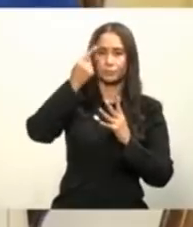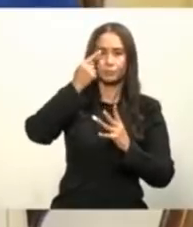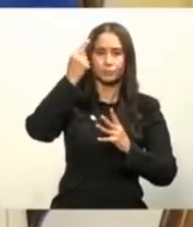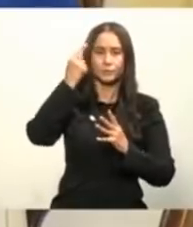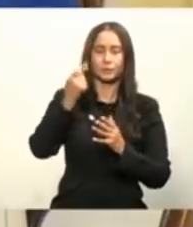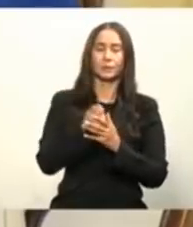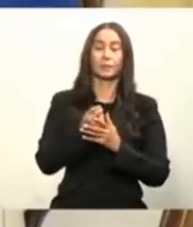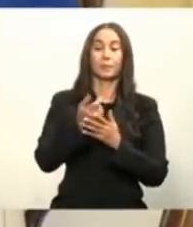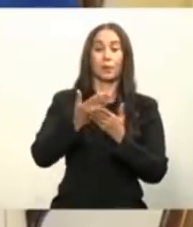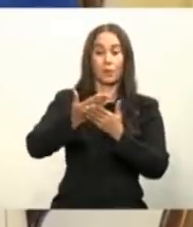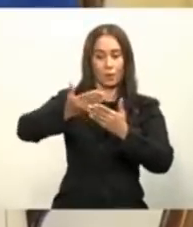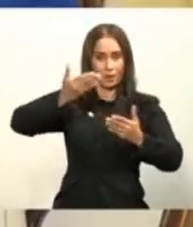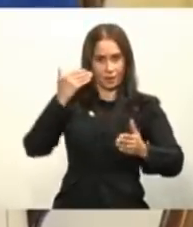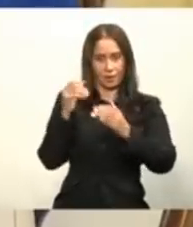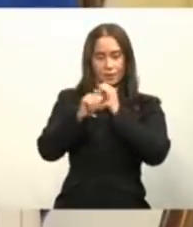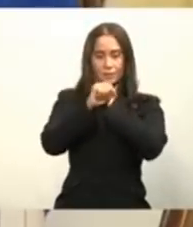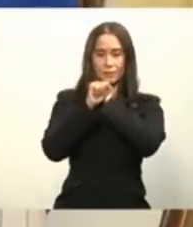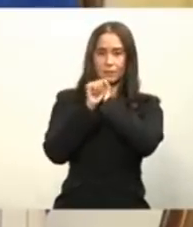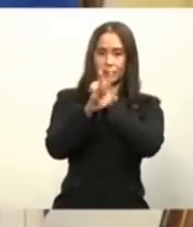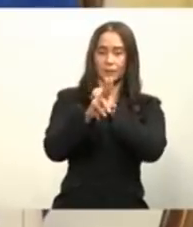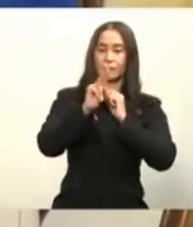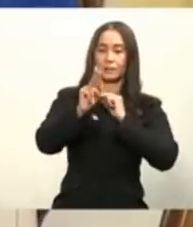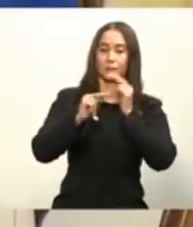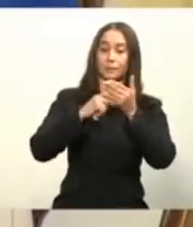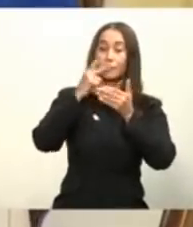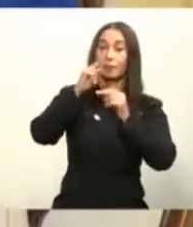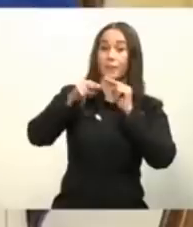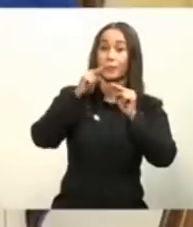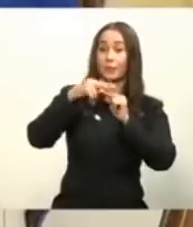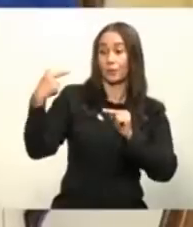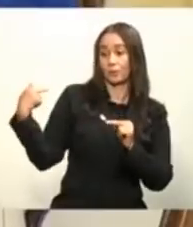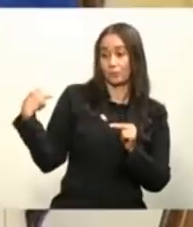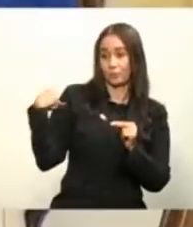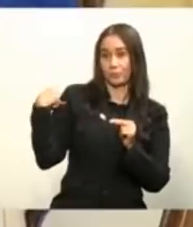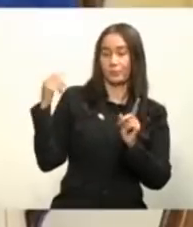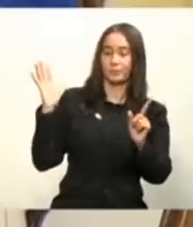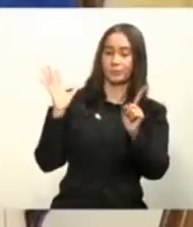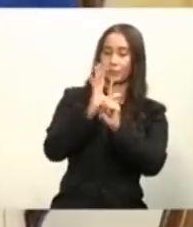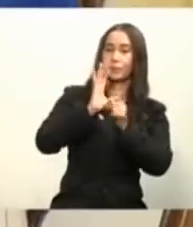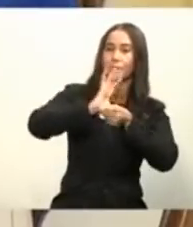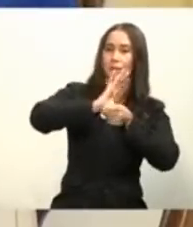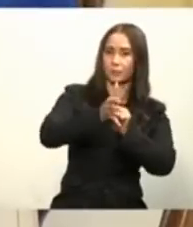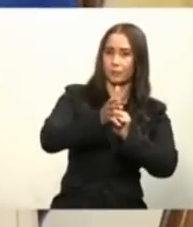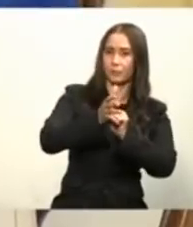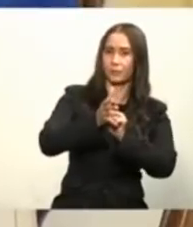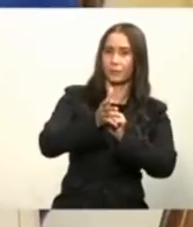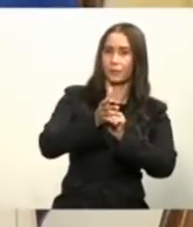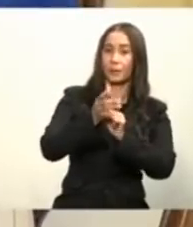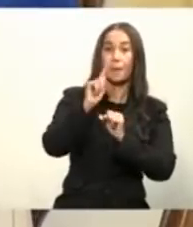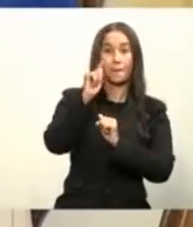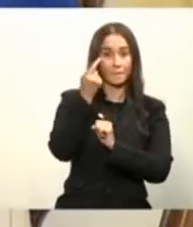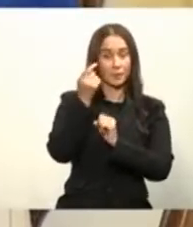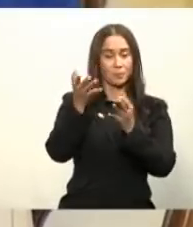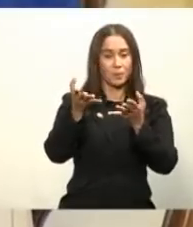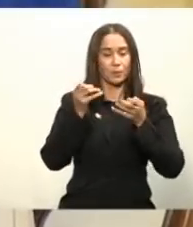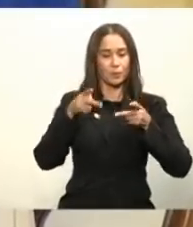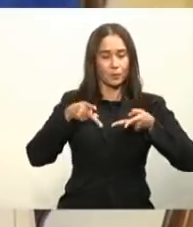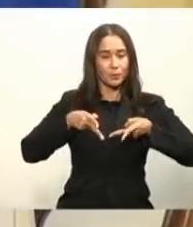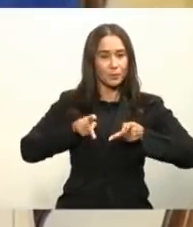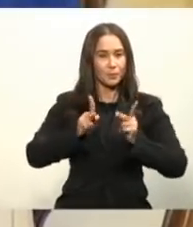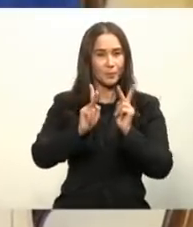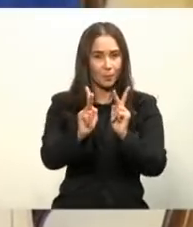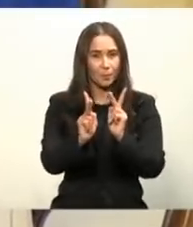hacer el lanzamiento oficial del Plan Nacional de Vacunación contra el COVID-19, quiero que me permitan poder